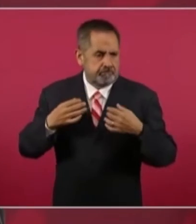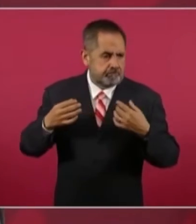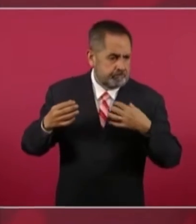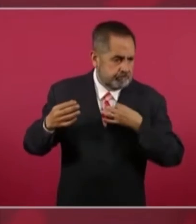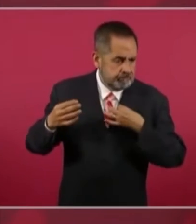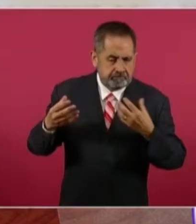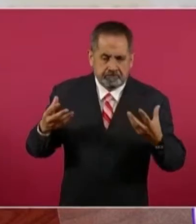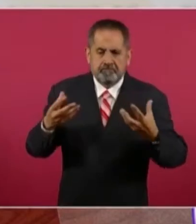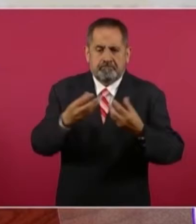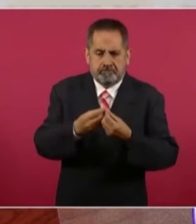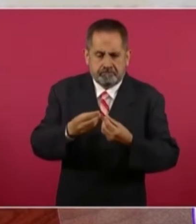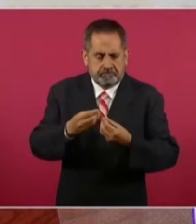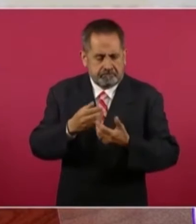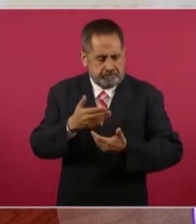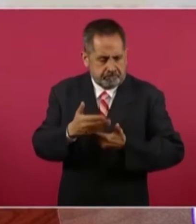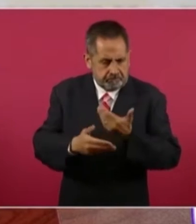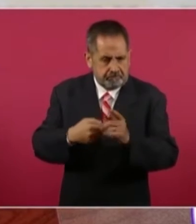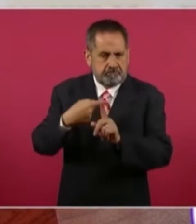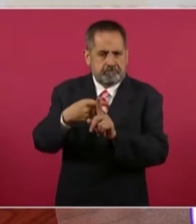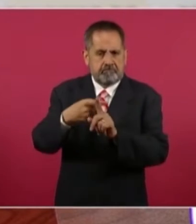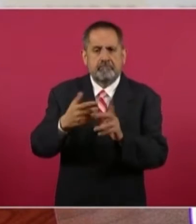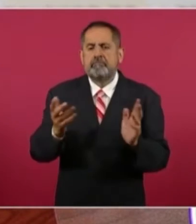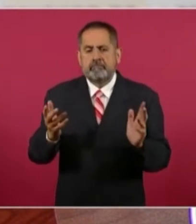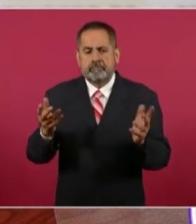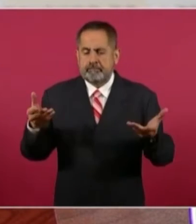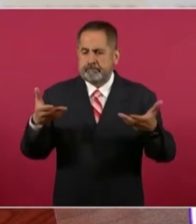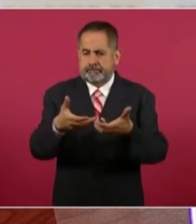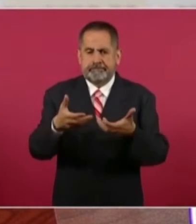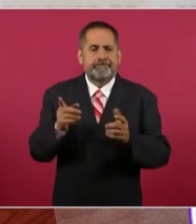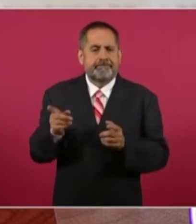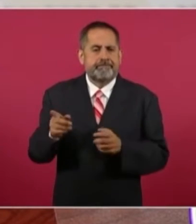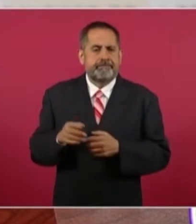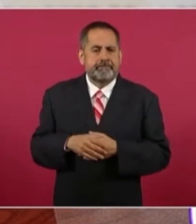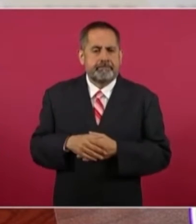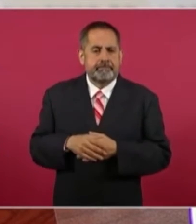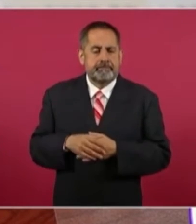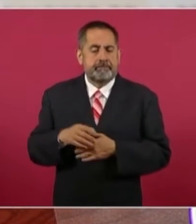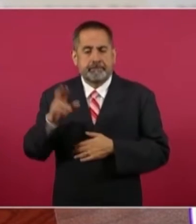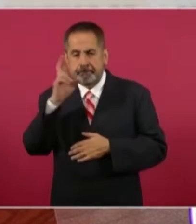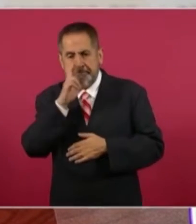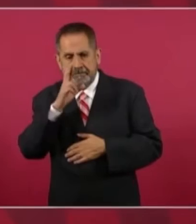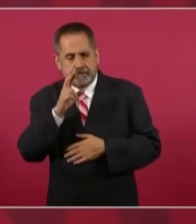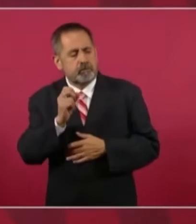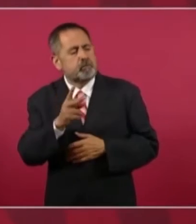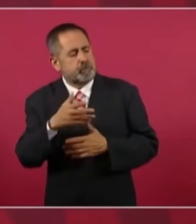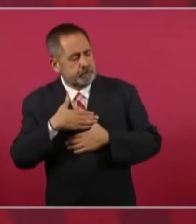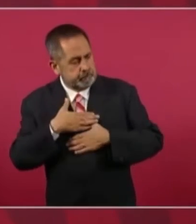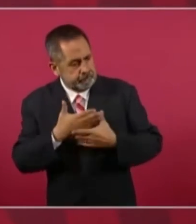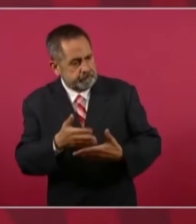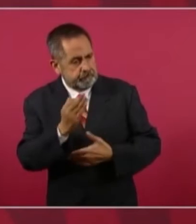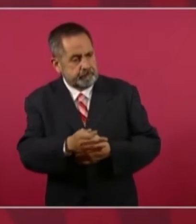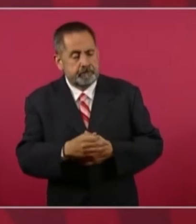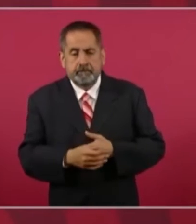cedan y